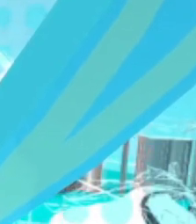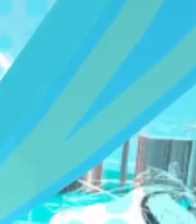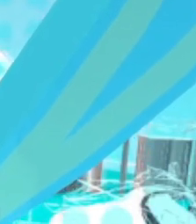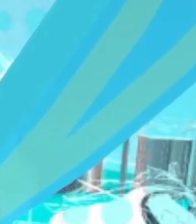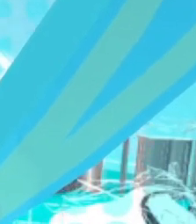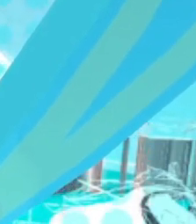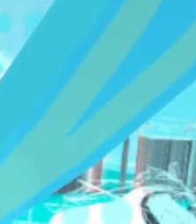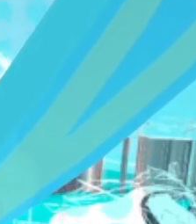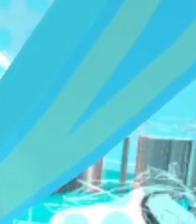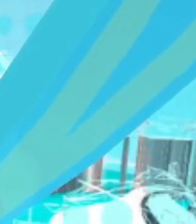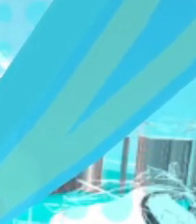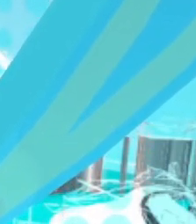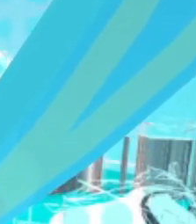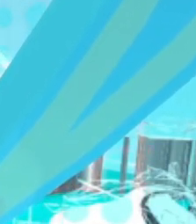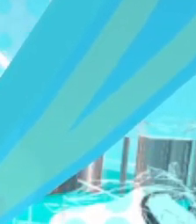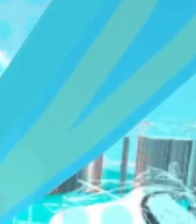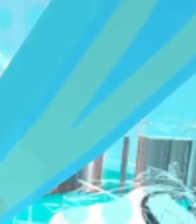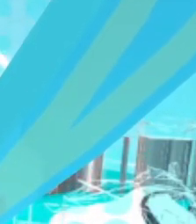céntimos.